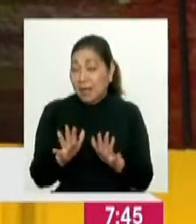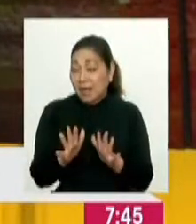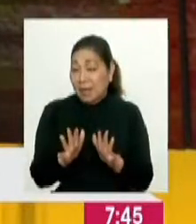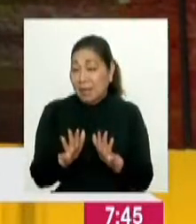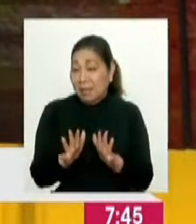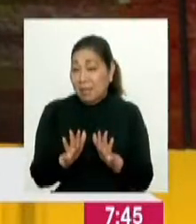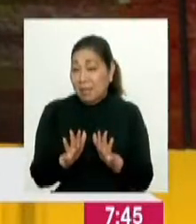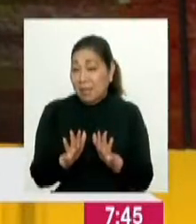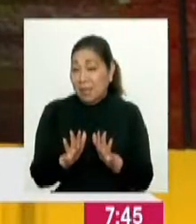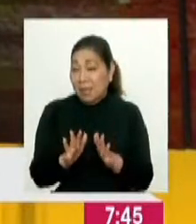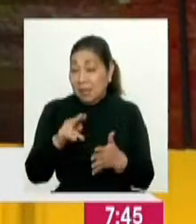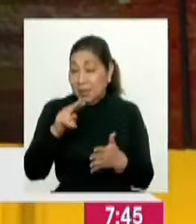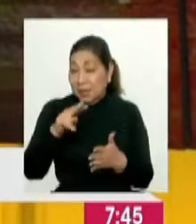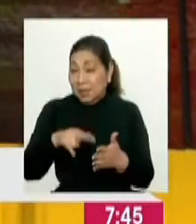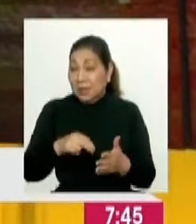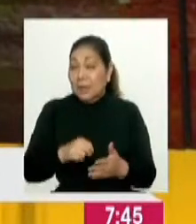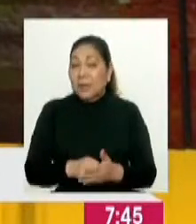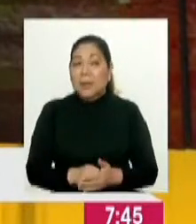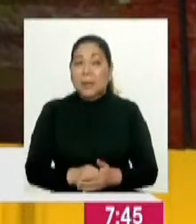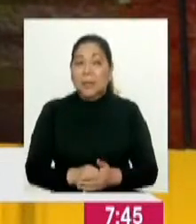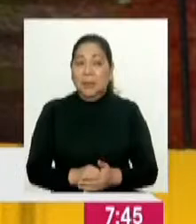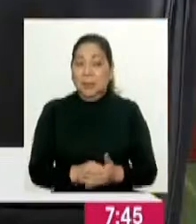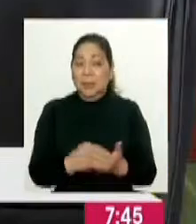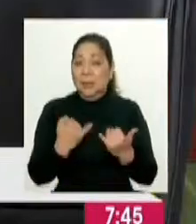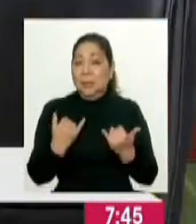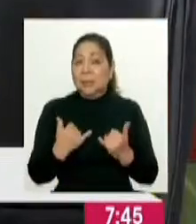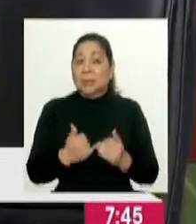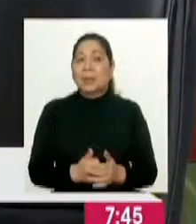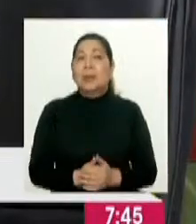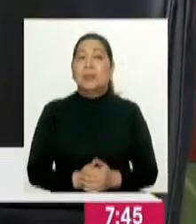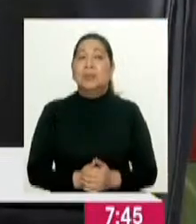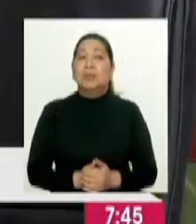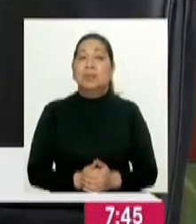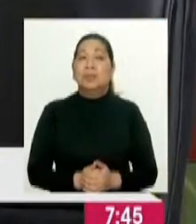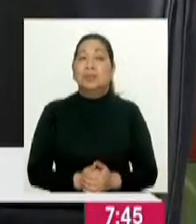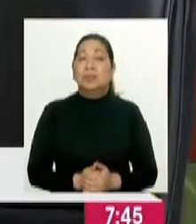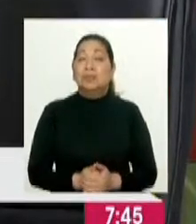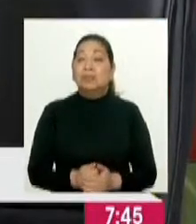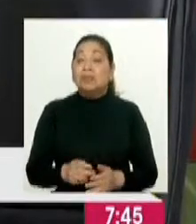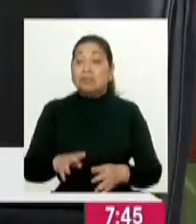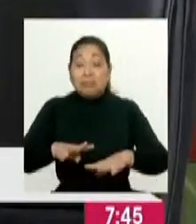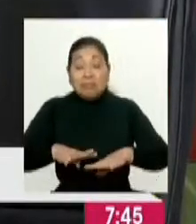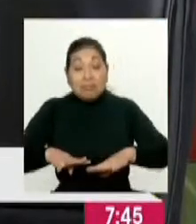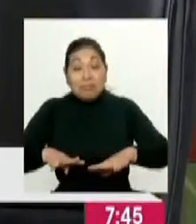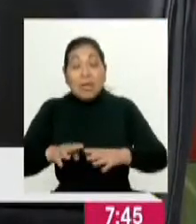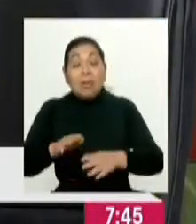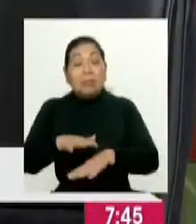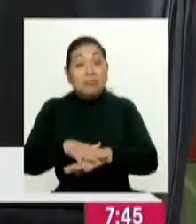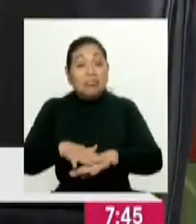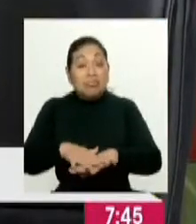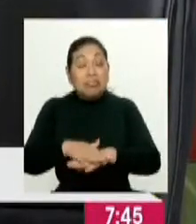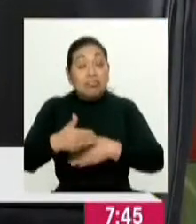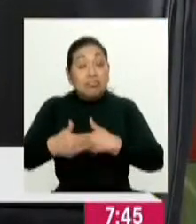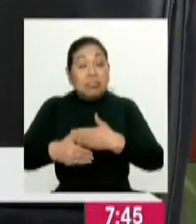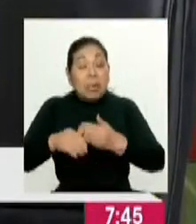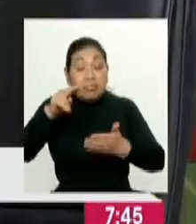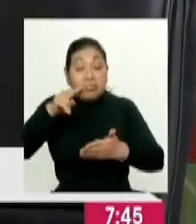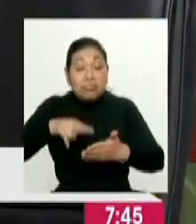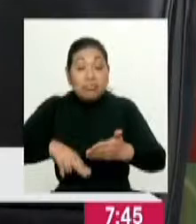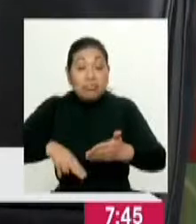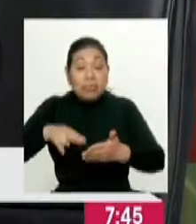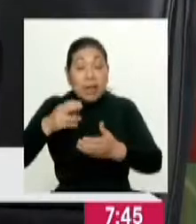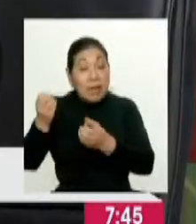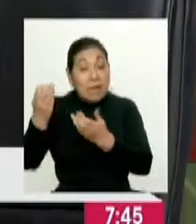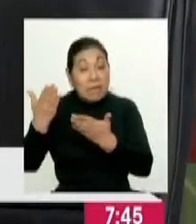por lo menos, están en revisión? Ya en este momento, nuestros auditores y auditoras deben estar en proceso de revisión del